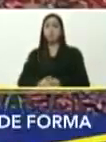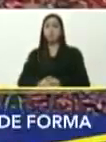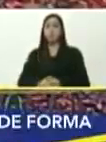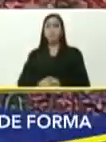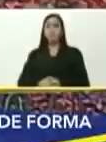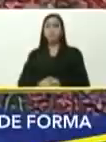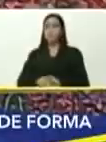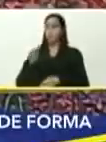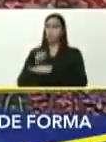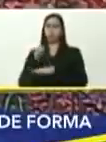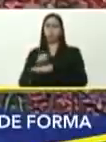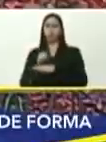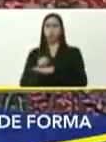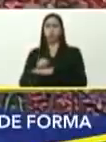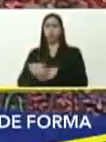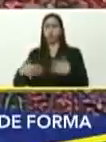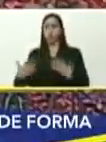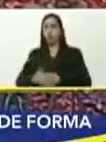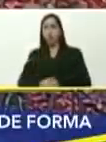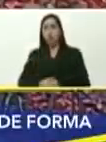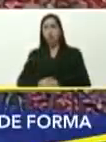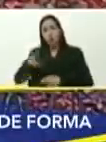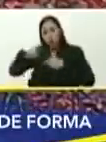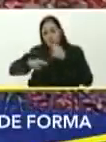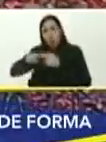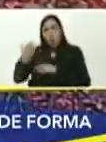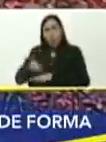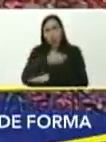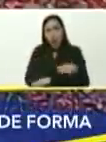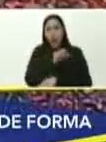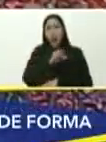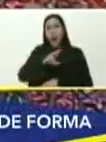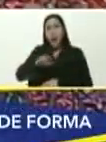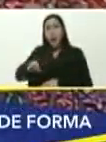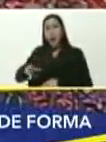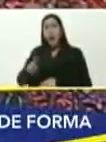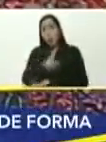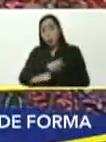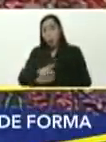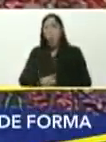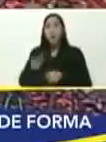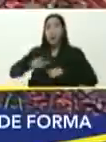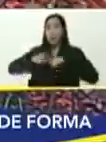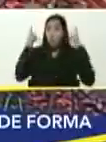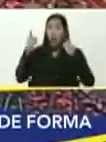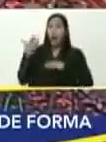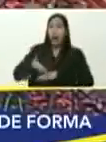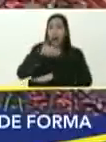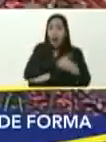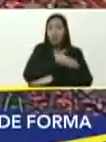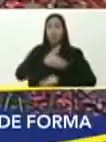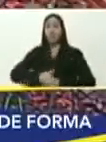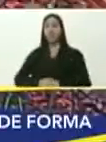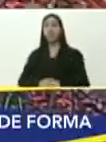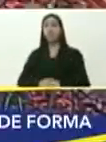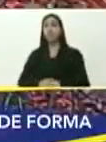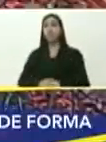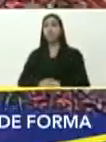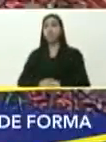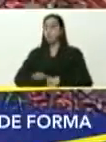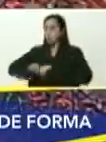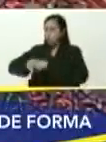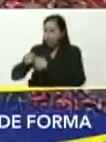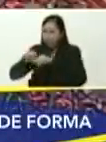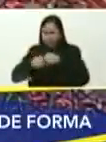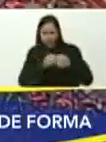una crítica, que García Carneiro, reconstruyó, el estado, La Guaira, antes, estado Vargas, destruido,